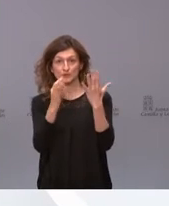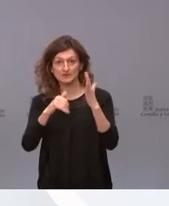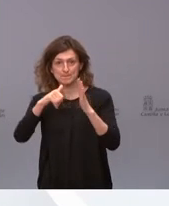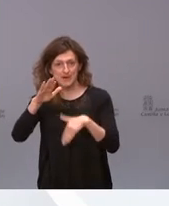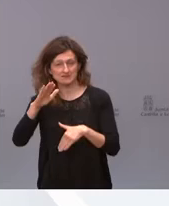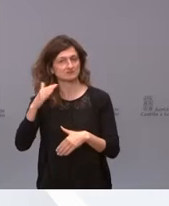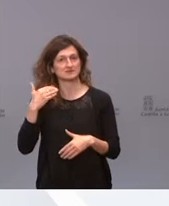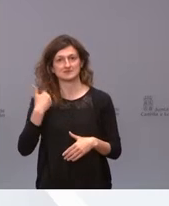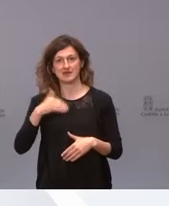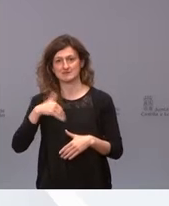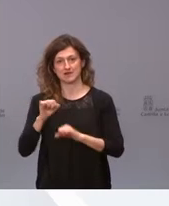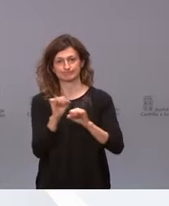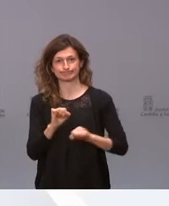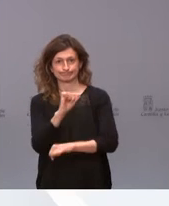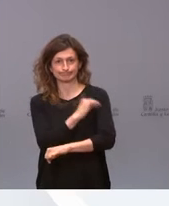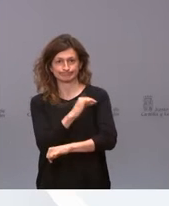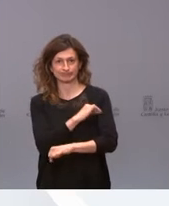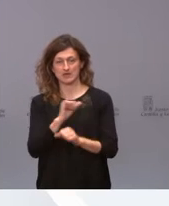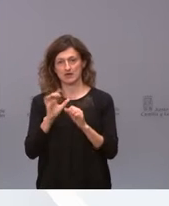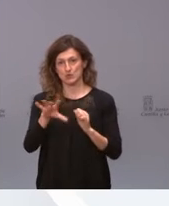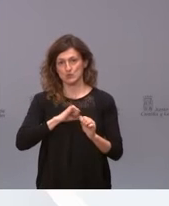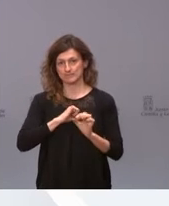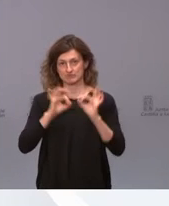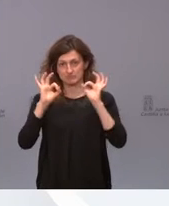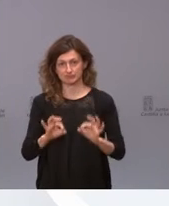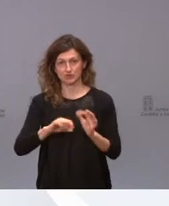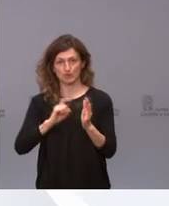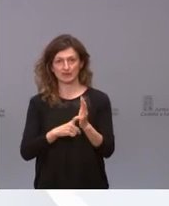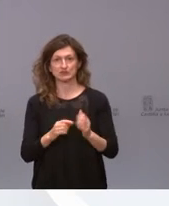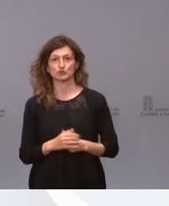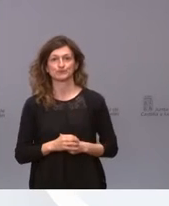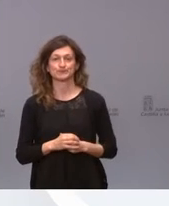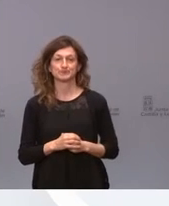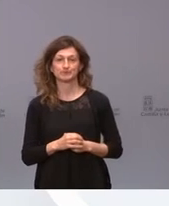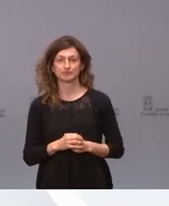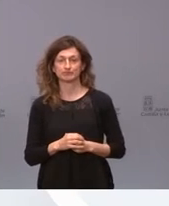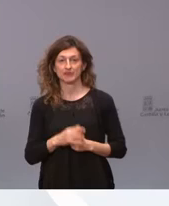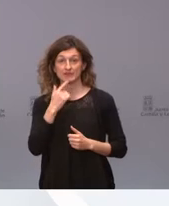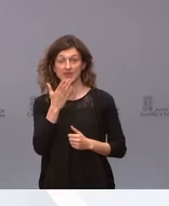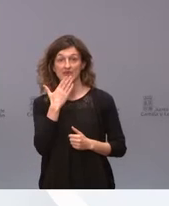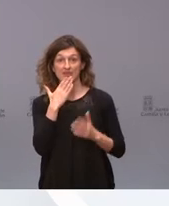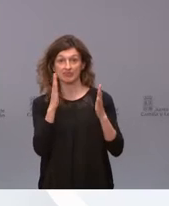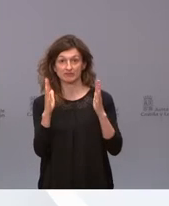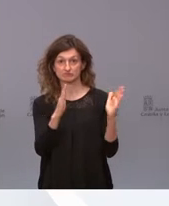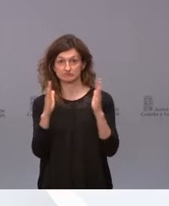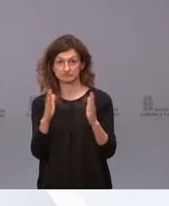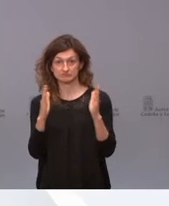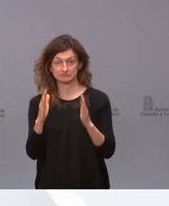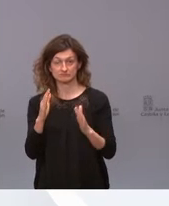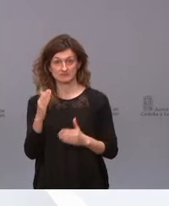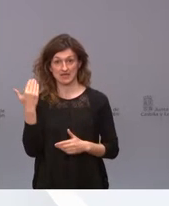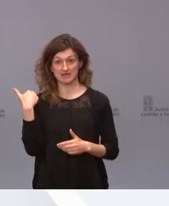están inmunizados al completo. Seguimos insistiendo que los tramos de edad, tal y como ha comentado